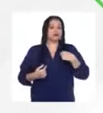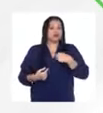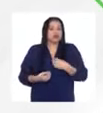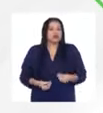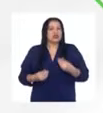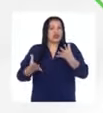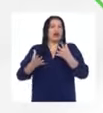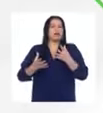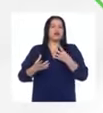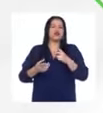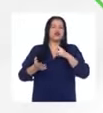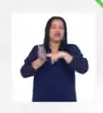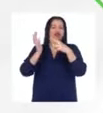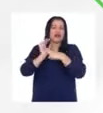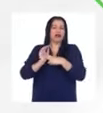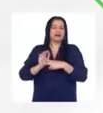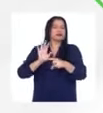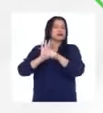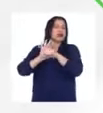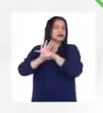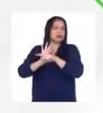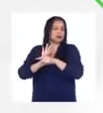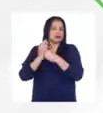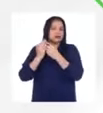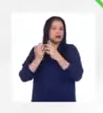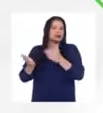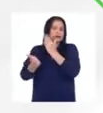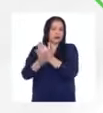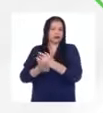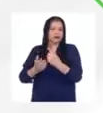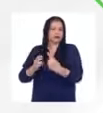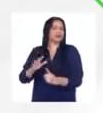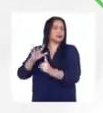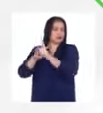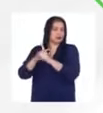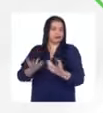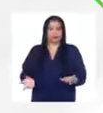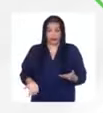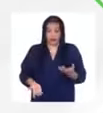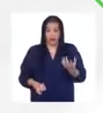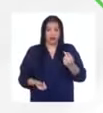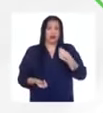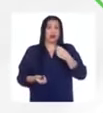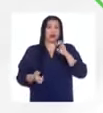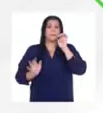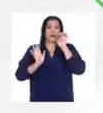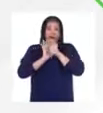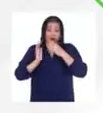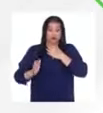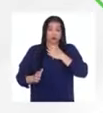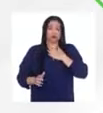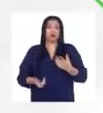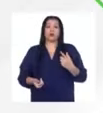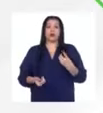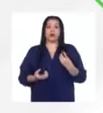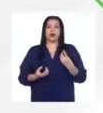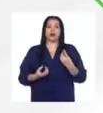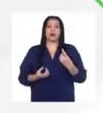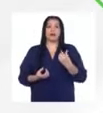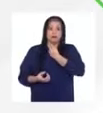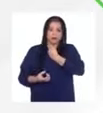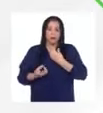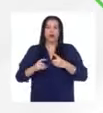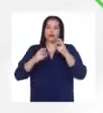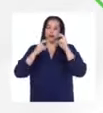negativos, ¿no? Por ejemplo, yo podría haber visto este evento en mi vida que fue que mis